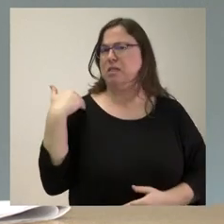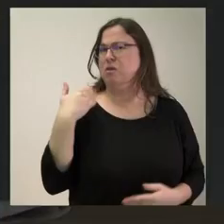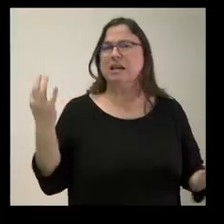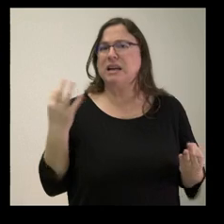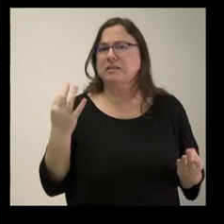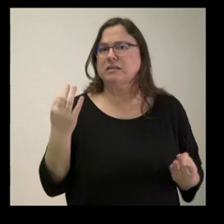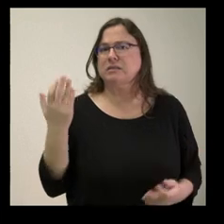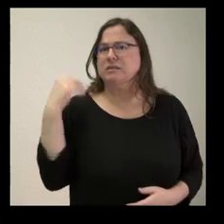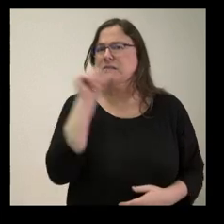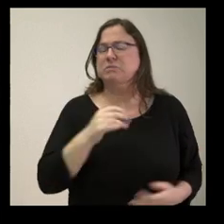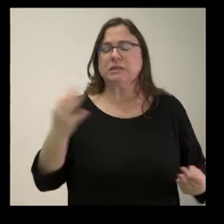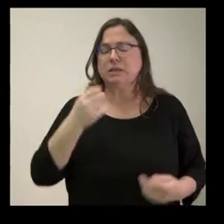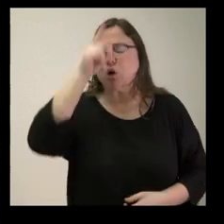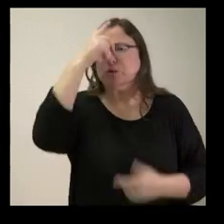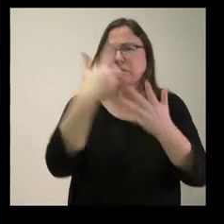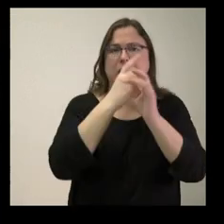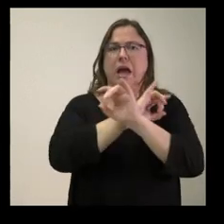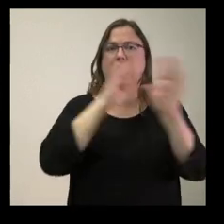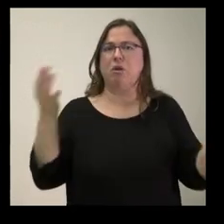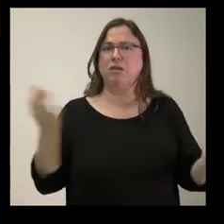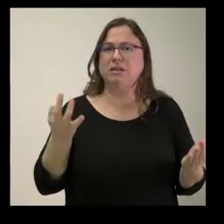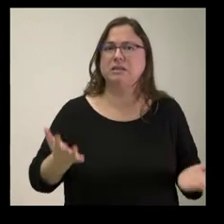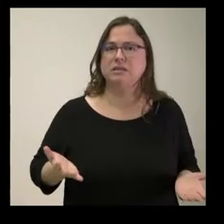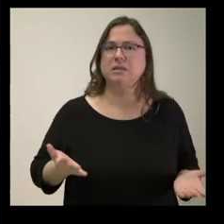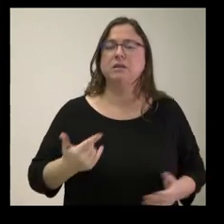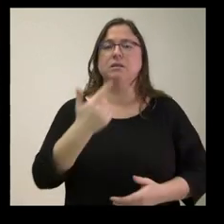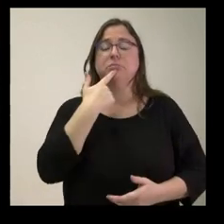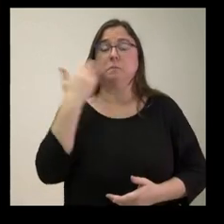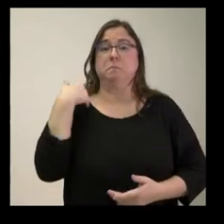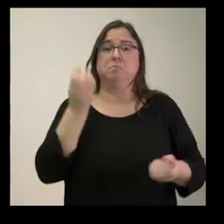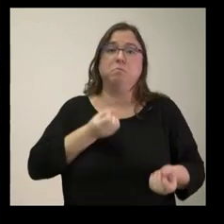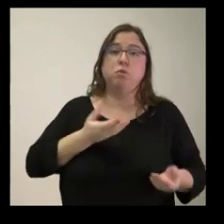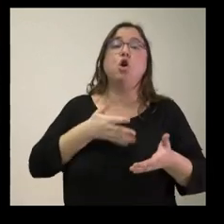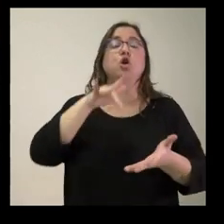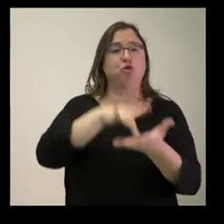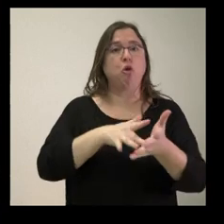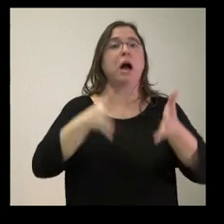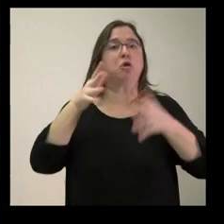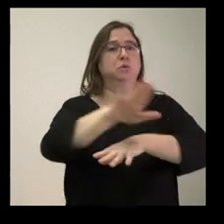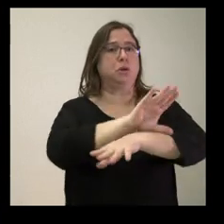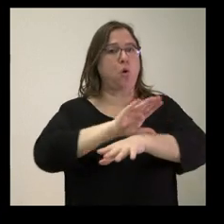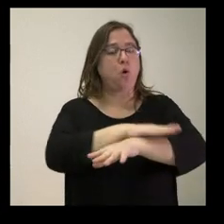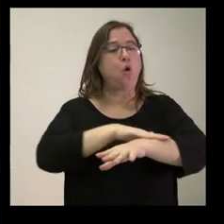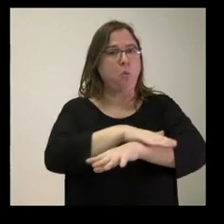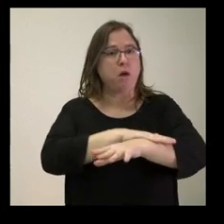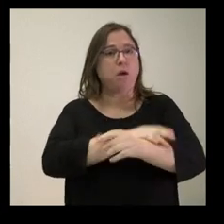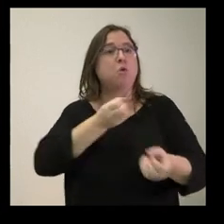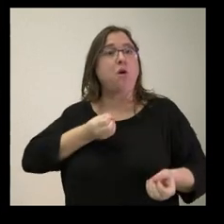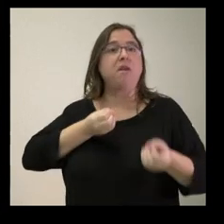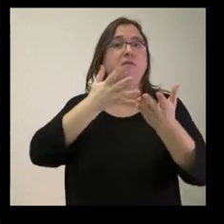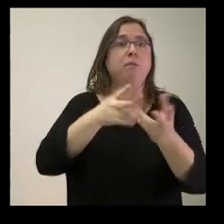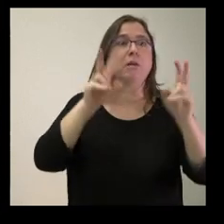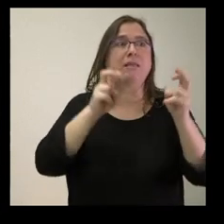pasada semana? No sé si nos puede aclarar un poco. Se informó, después de un consejo de gobierno, de un asunto que se abordó en el consejo de gobierno. Entonces,